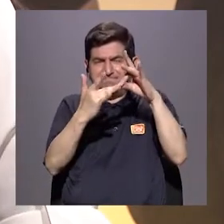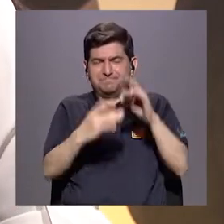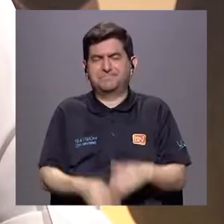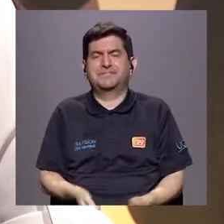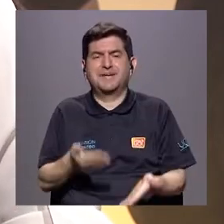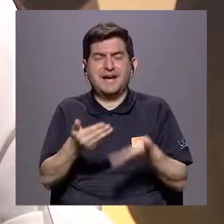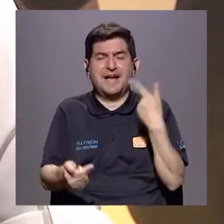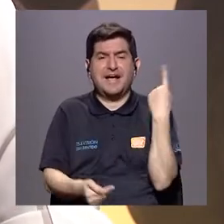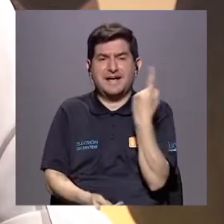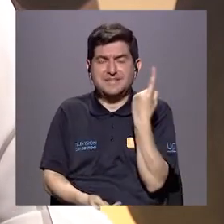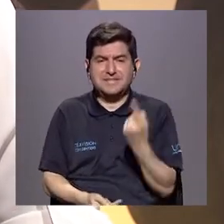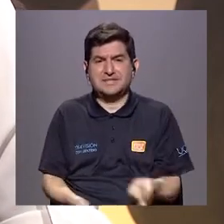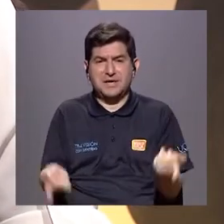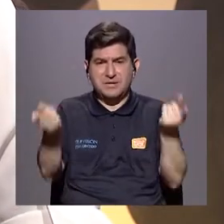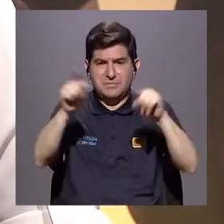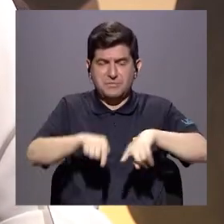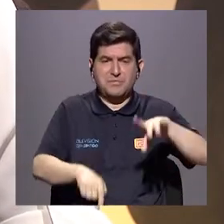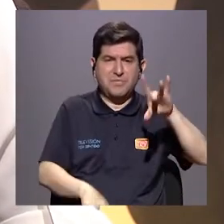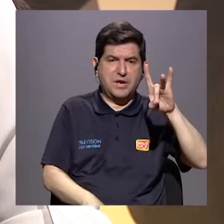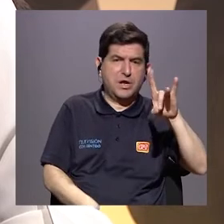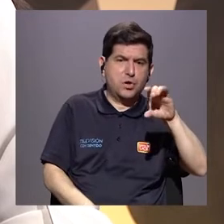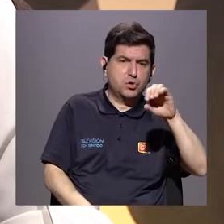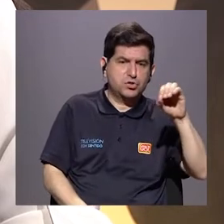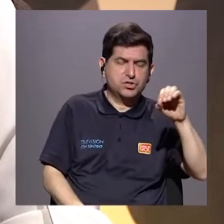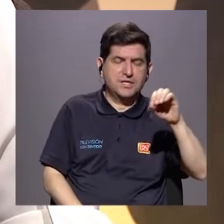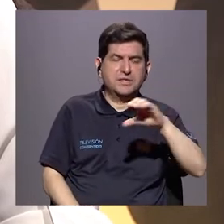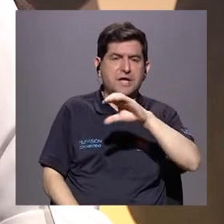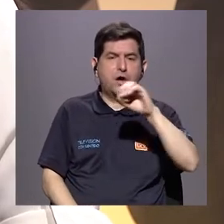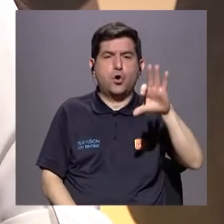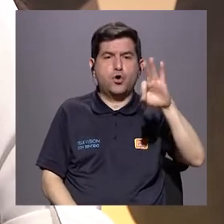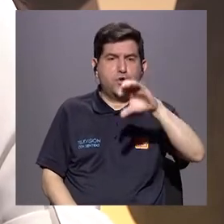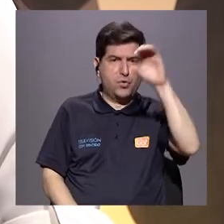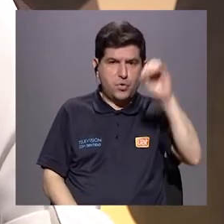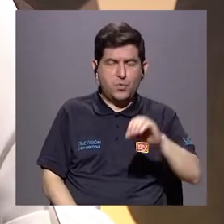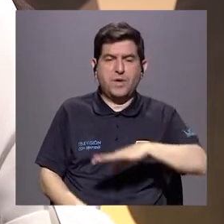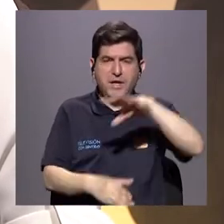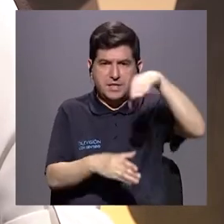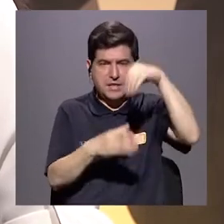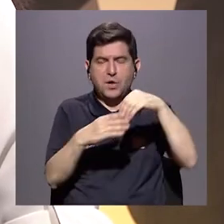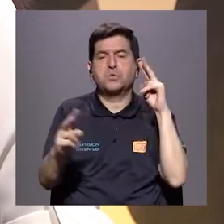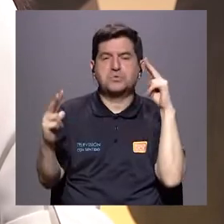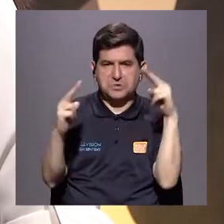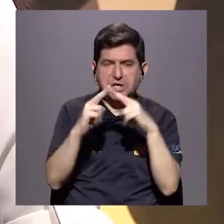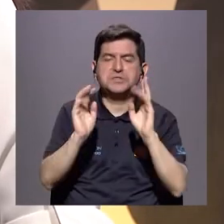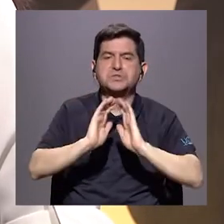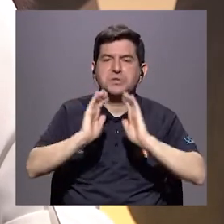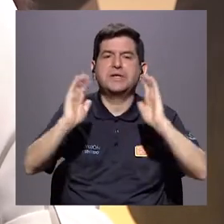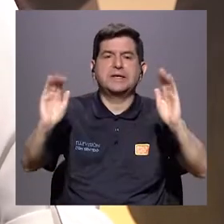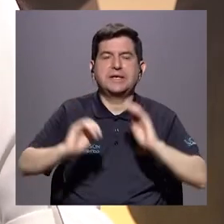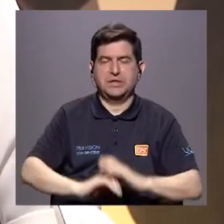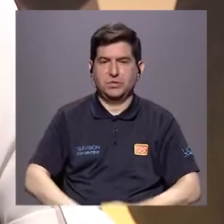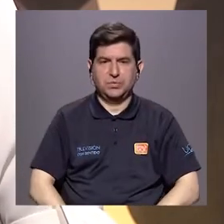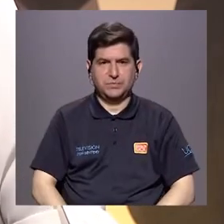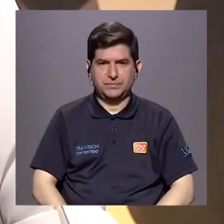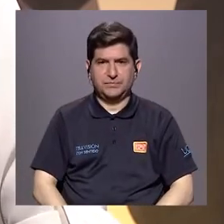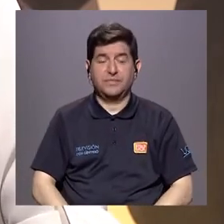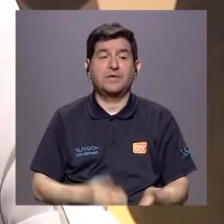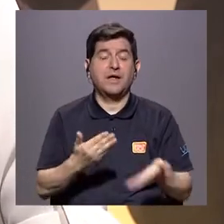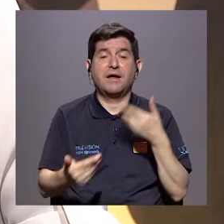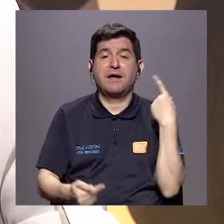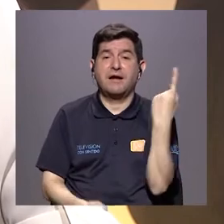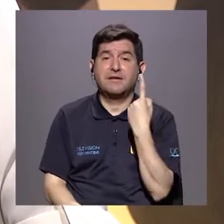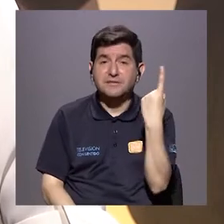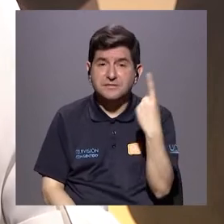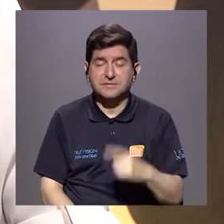de que casi siempre ocurre, como en 80, 90% de los casos, en un contexto conocido para el niño y casi